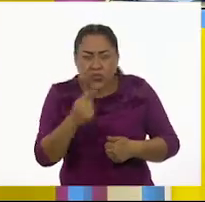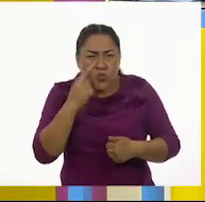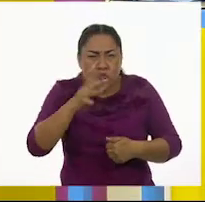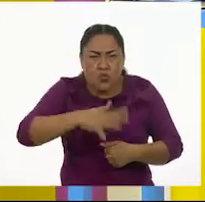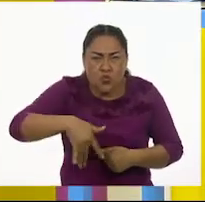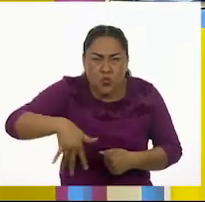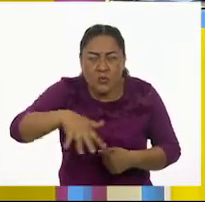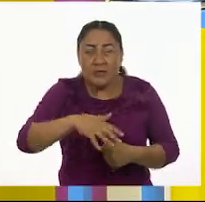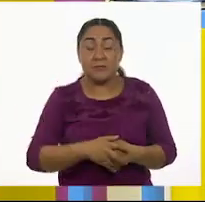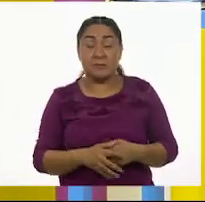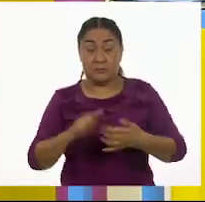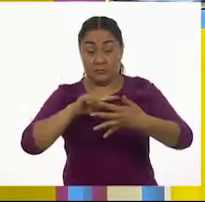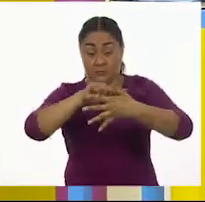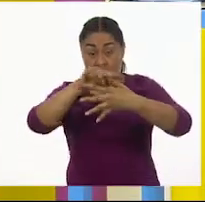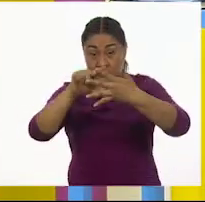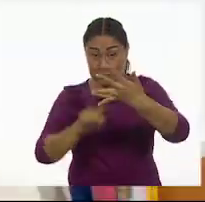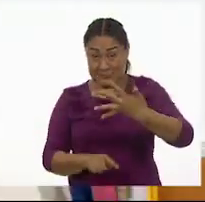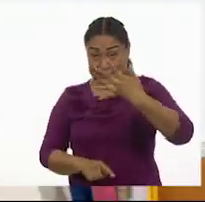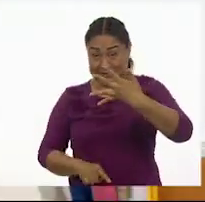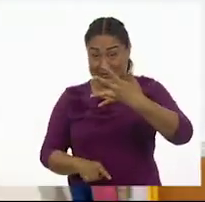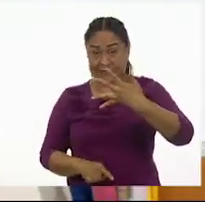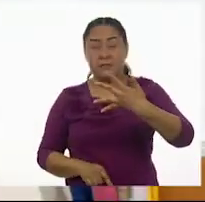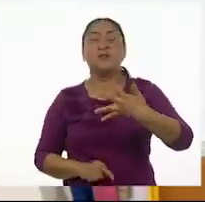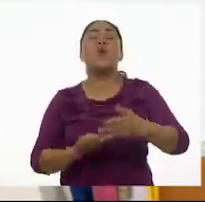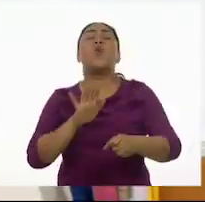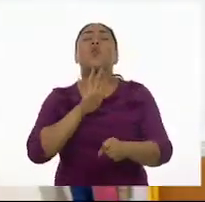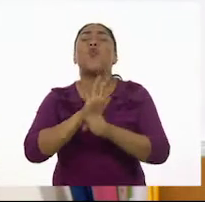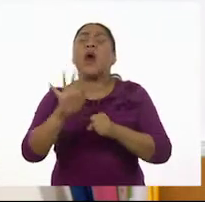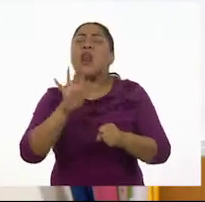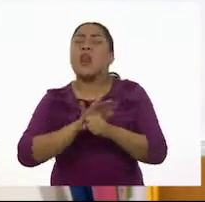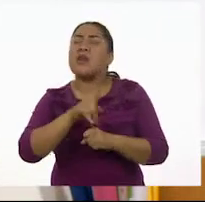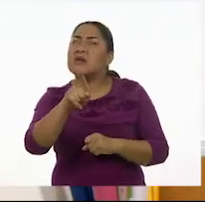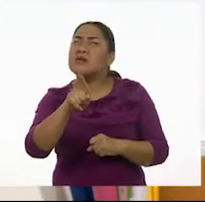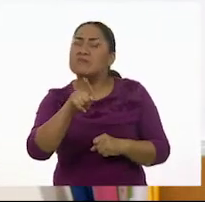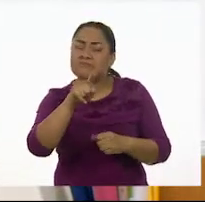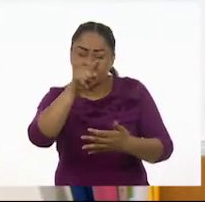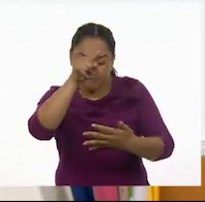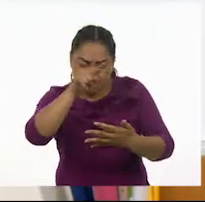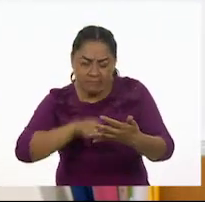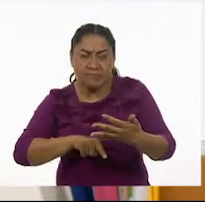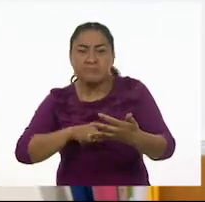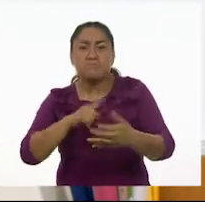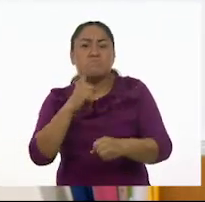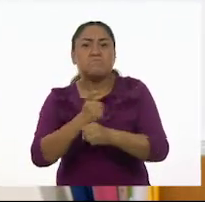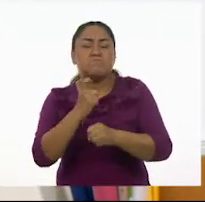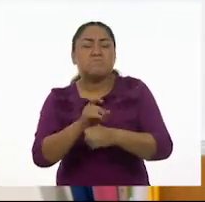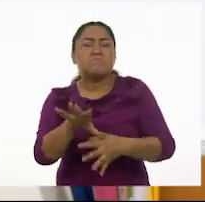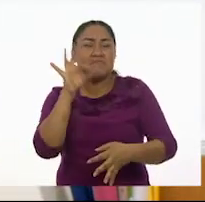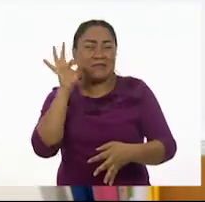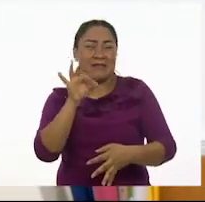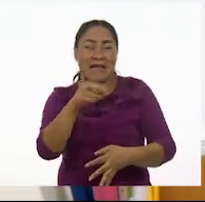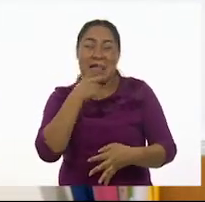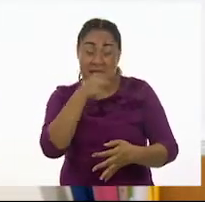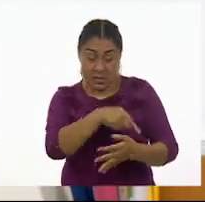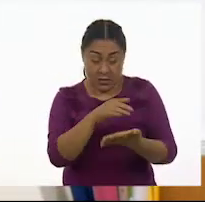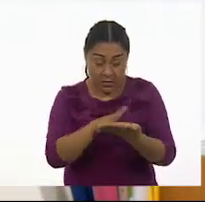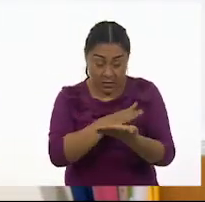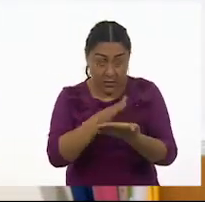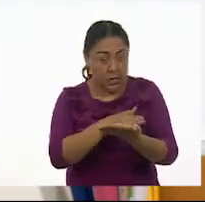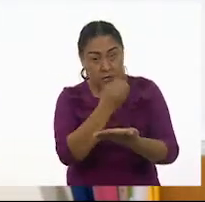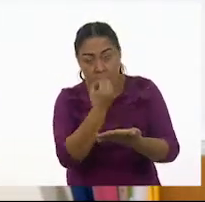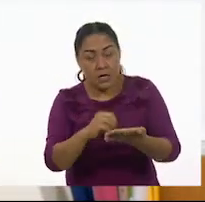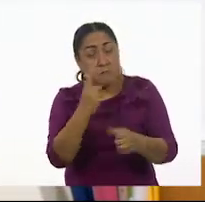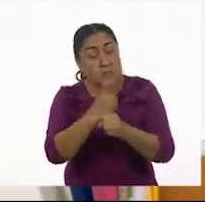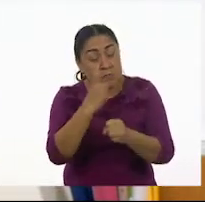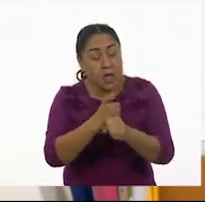De estas cinco palabras, ¿cuál o cuál será la primera que encuentre en el diccionario? Si yo voy diciendo el alfabeto A,